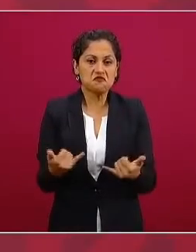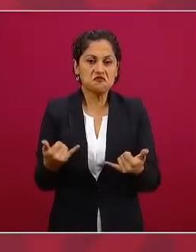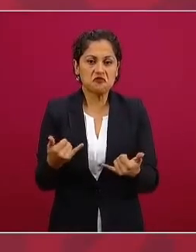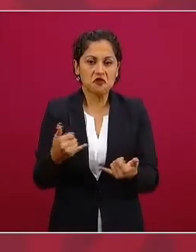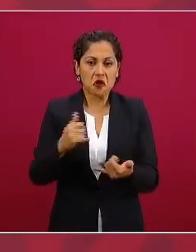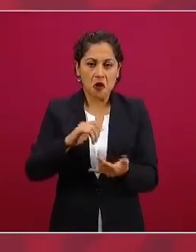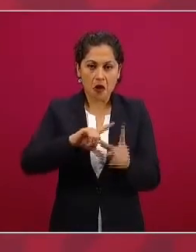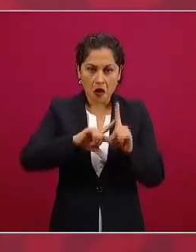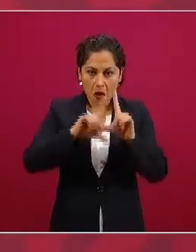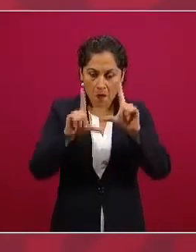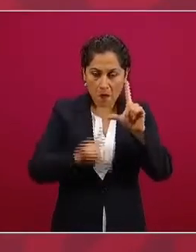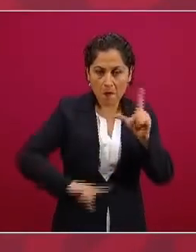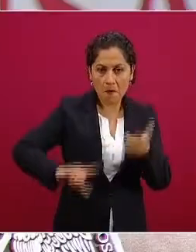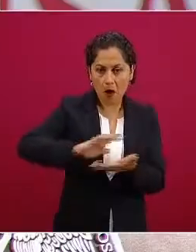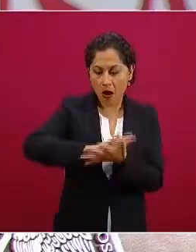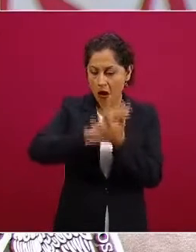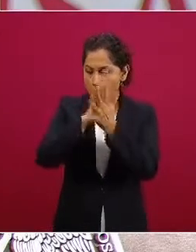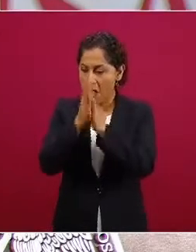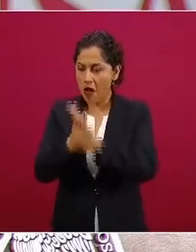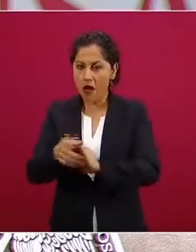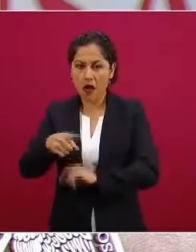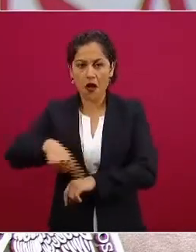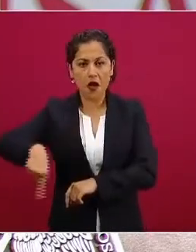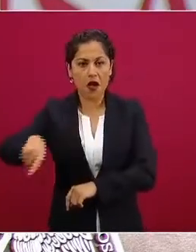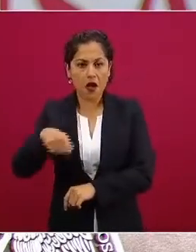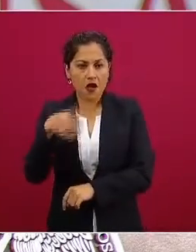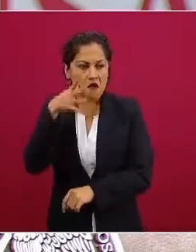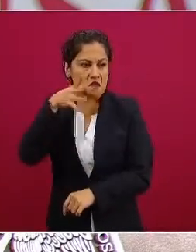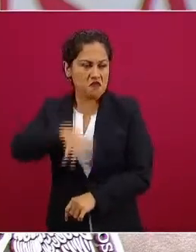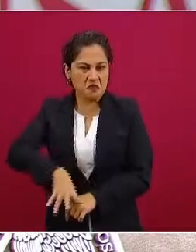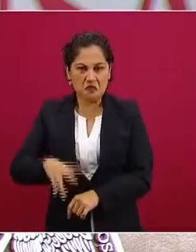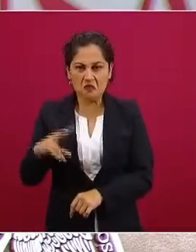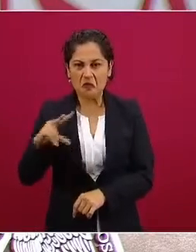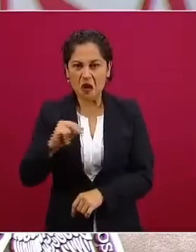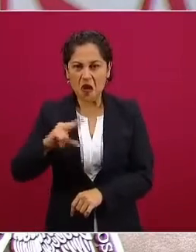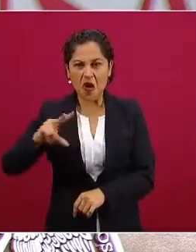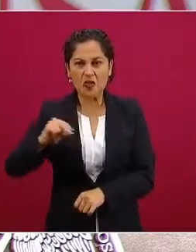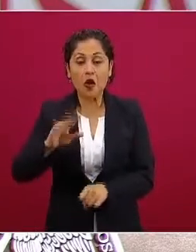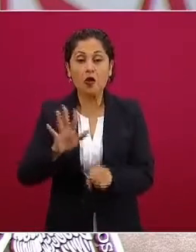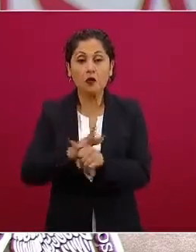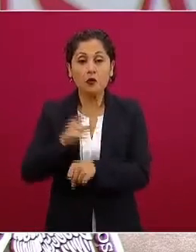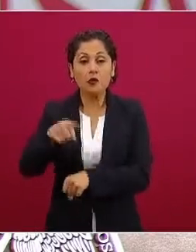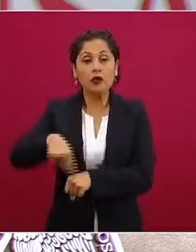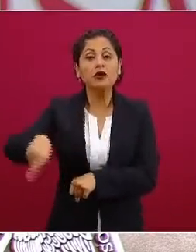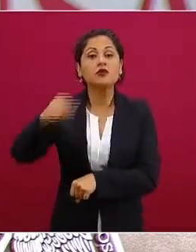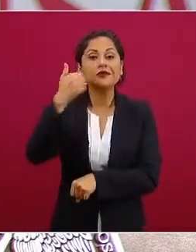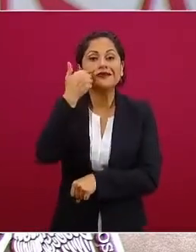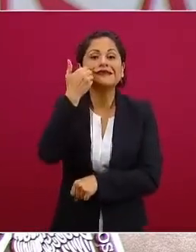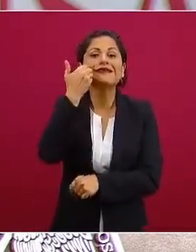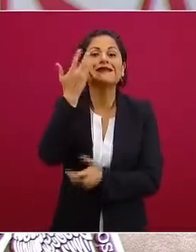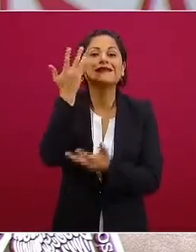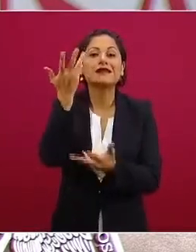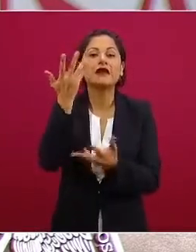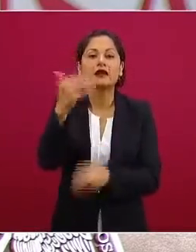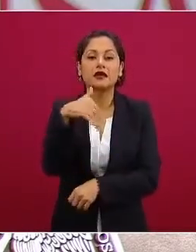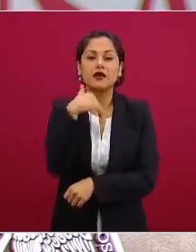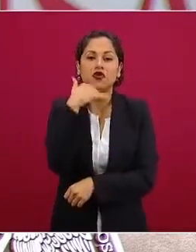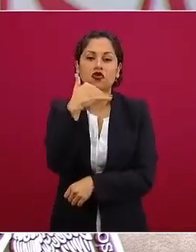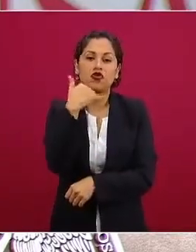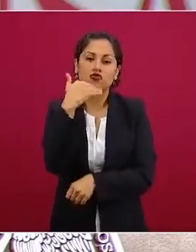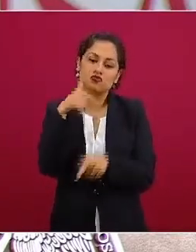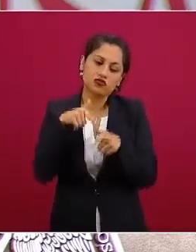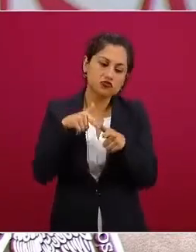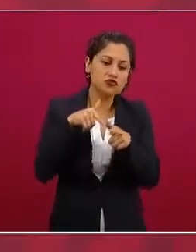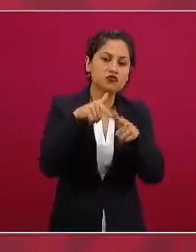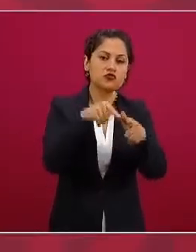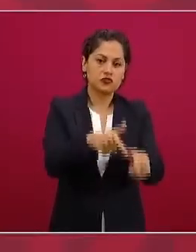porque quieren mantener el estatus quo quieren mantener el régimen de corrupción a esos me les enfrento